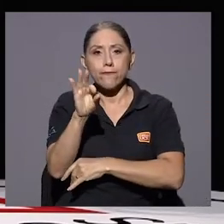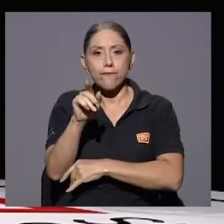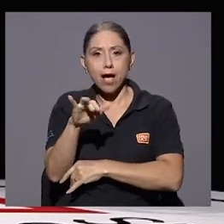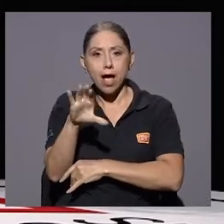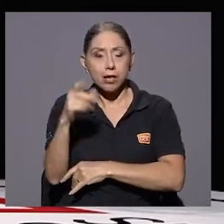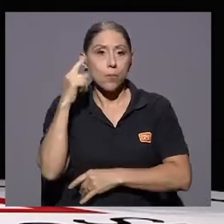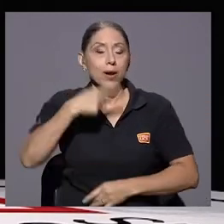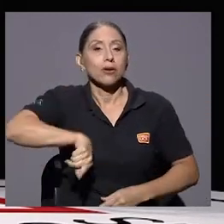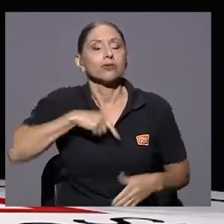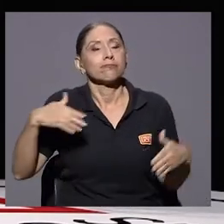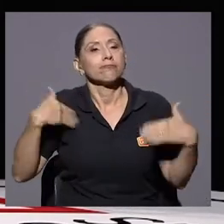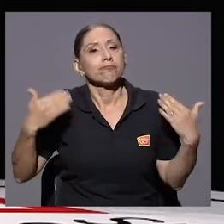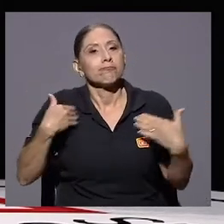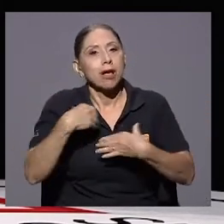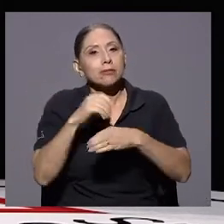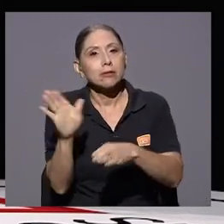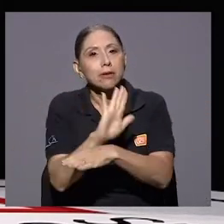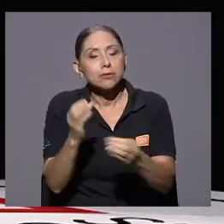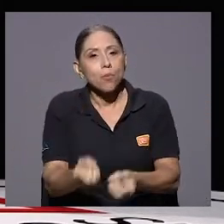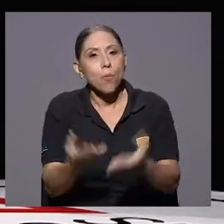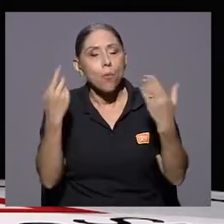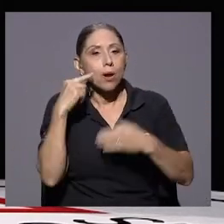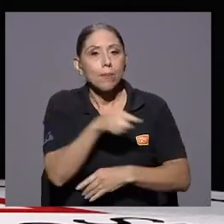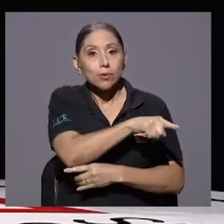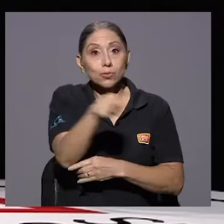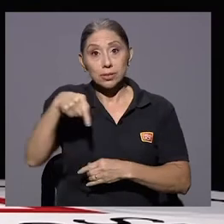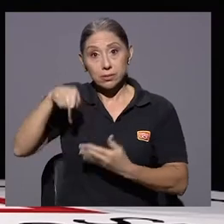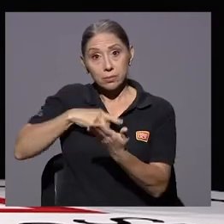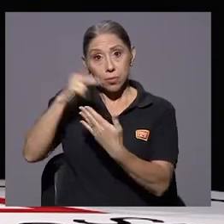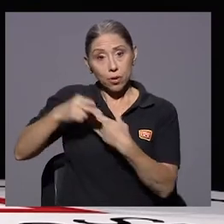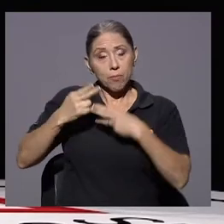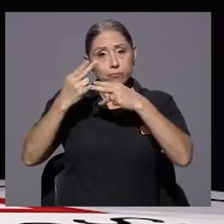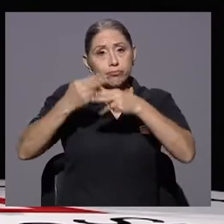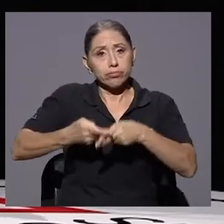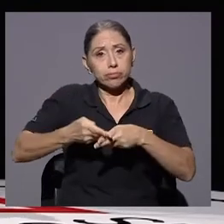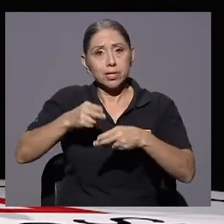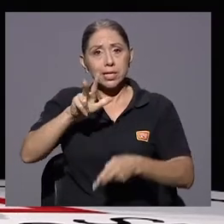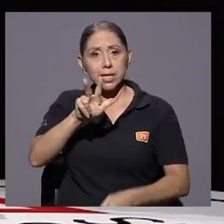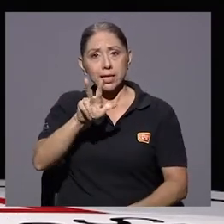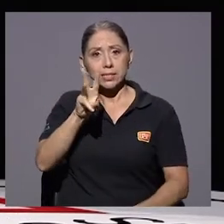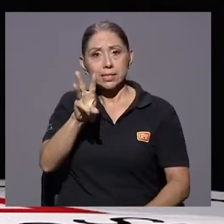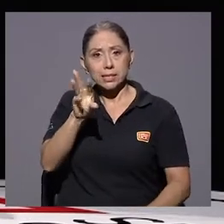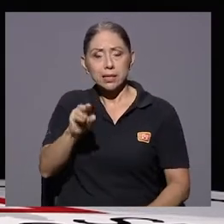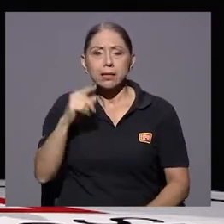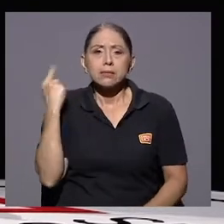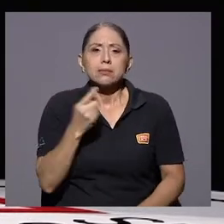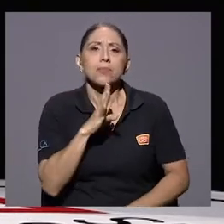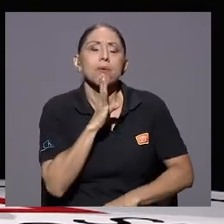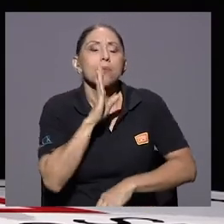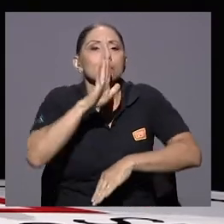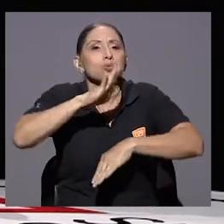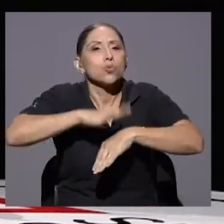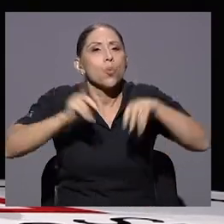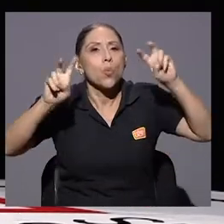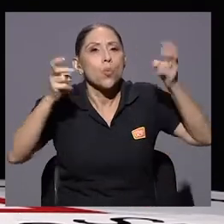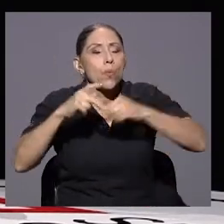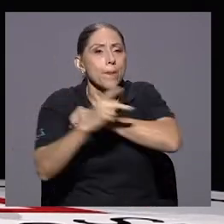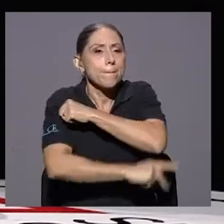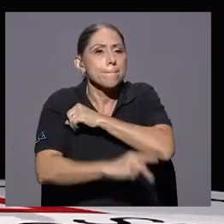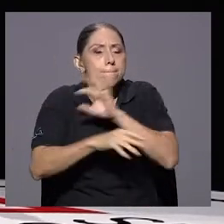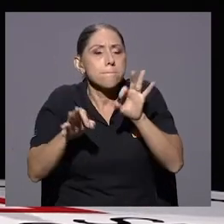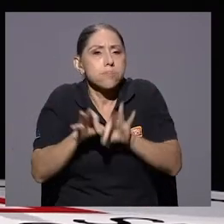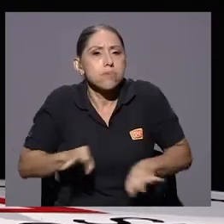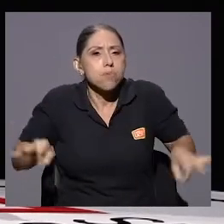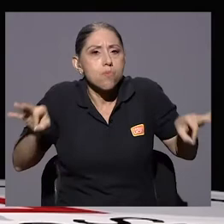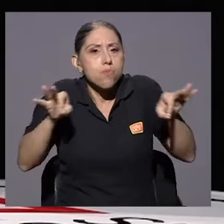gusto hacer televisión pública para ustedes. Este programa es 360 y siempre tenemos una conversación sobre temas país importantes desde